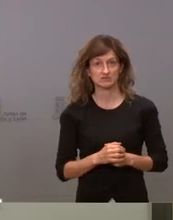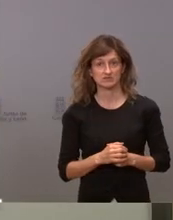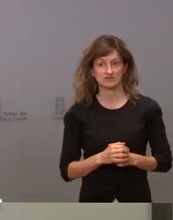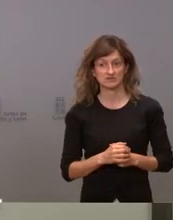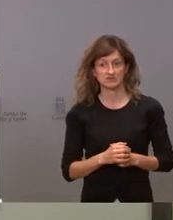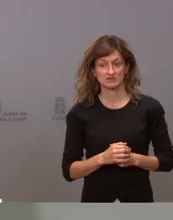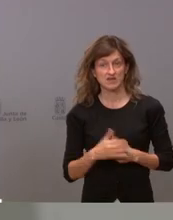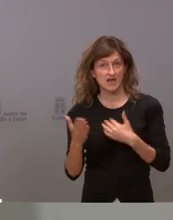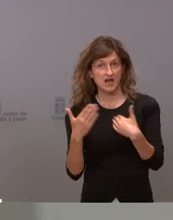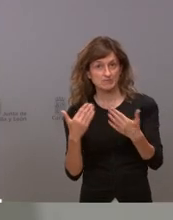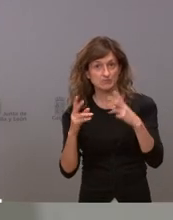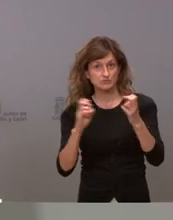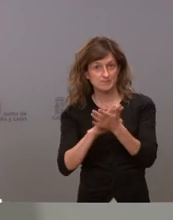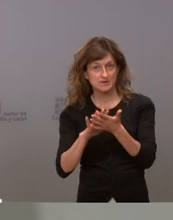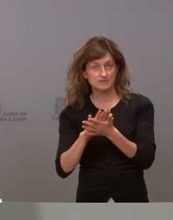¿Que si hablamos de estas cosas?